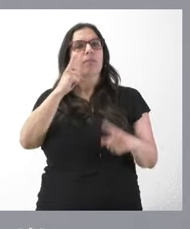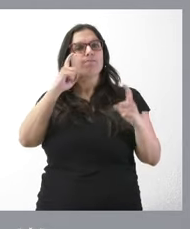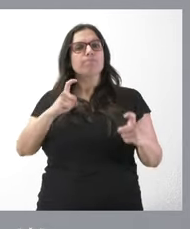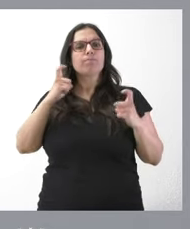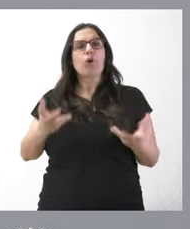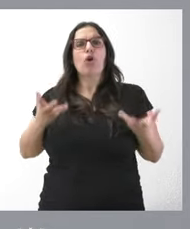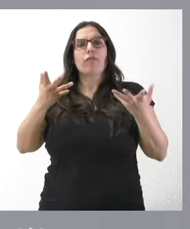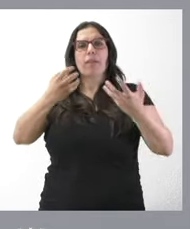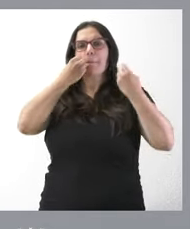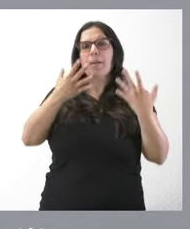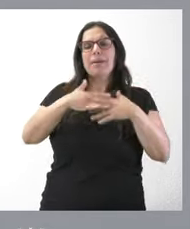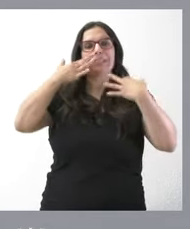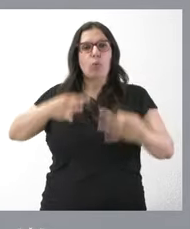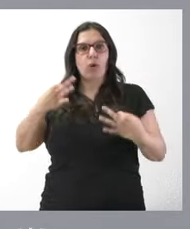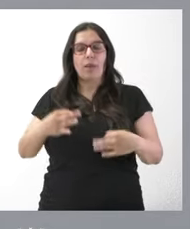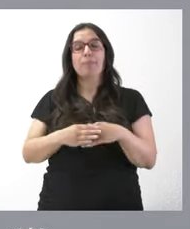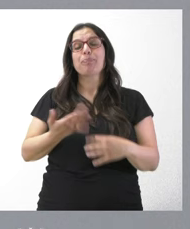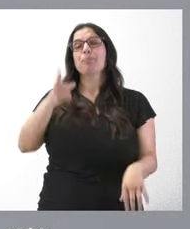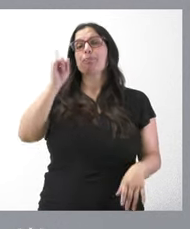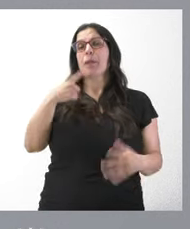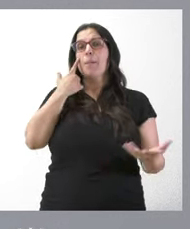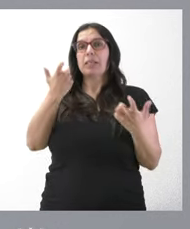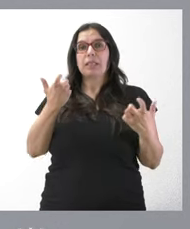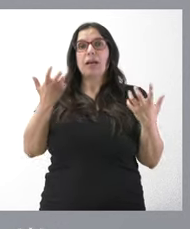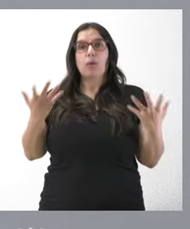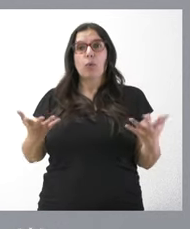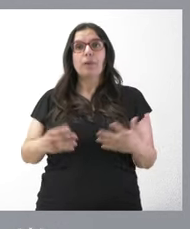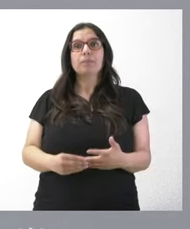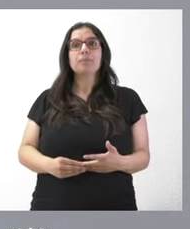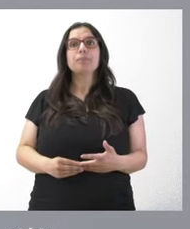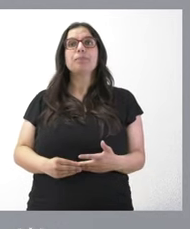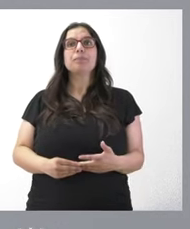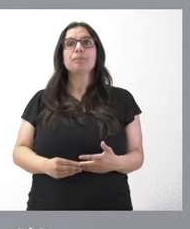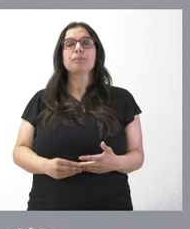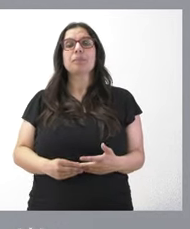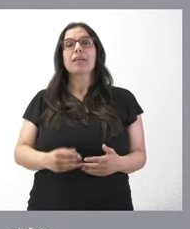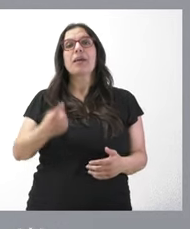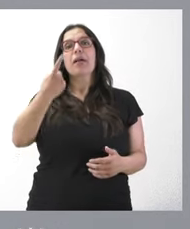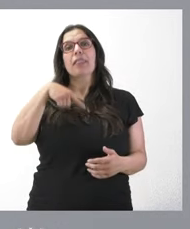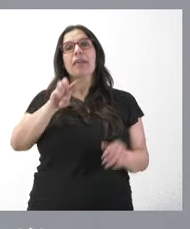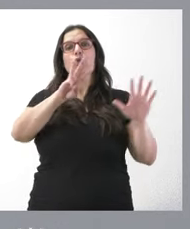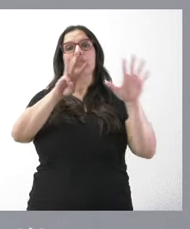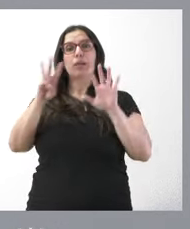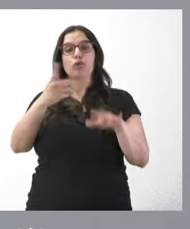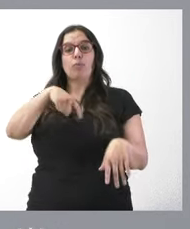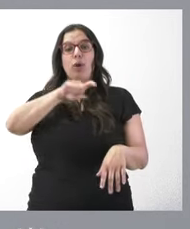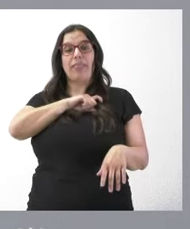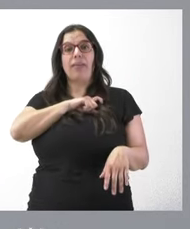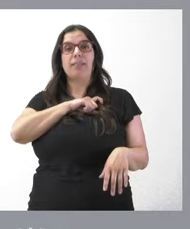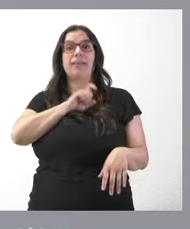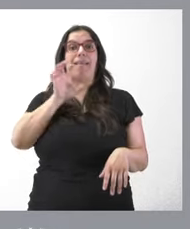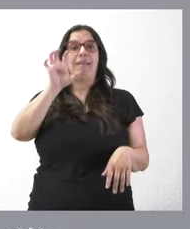el bien y la seguridad jurídica. Asimismo, se destaca la entrega de 188 policías nacionales asesinados